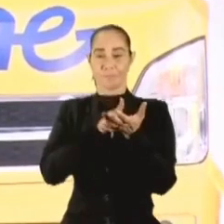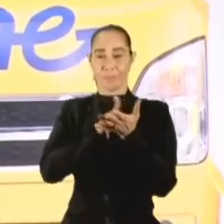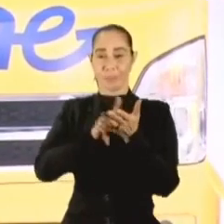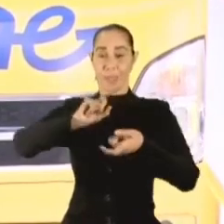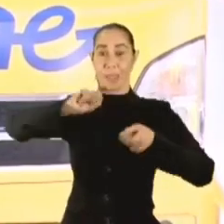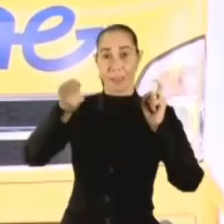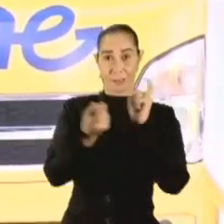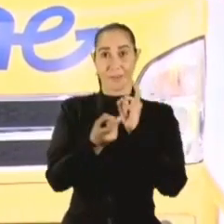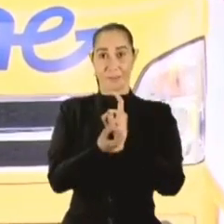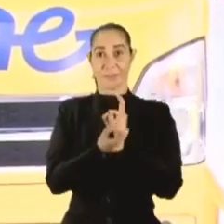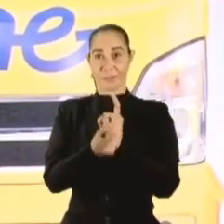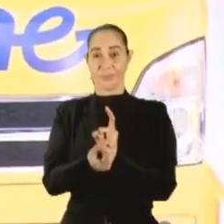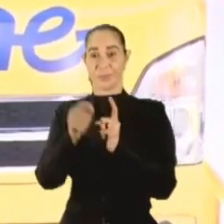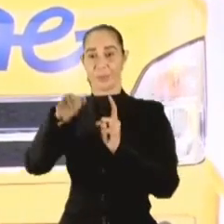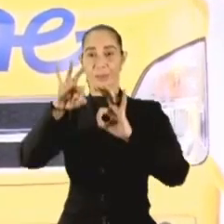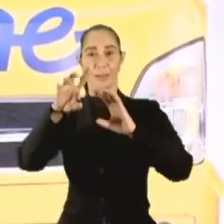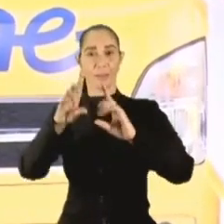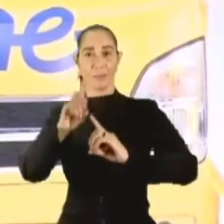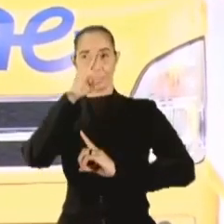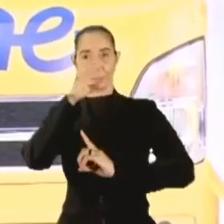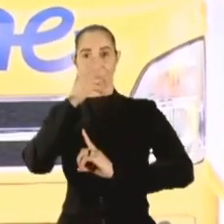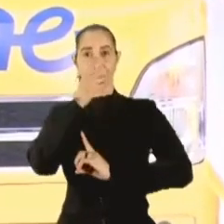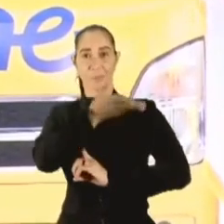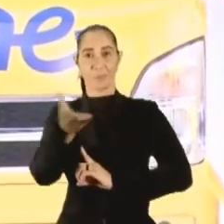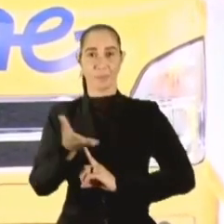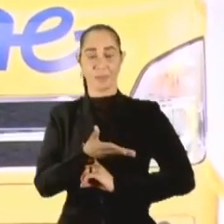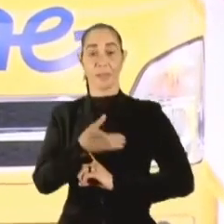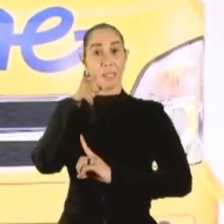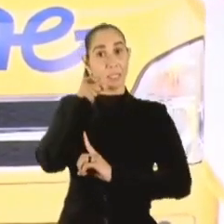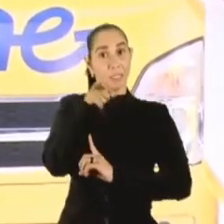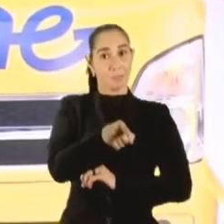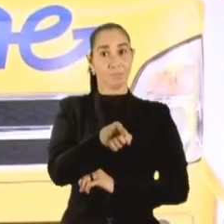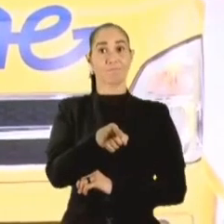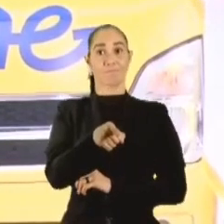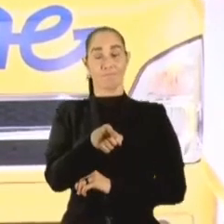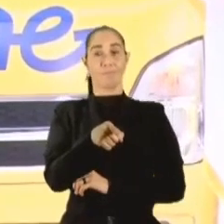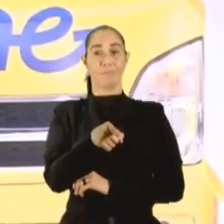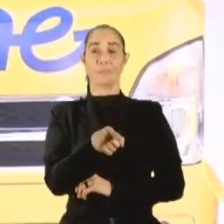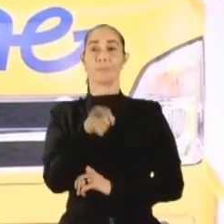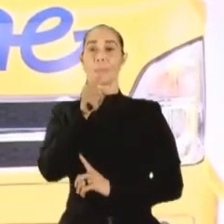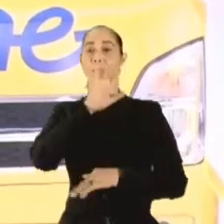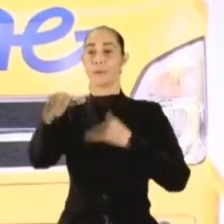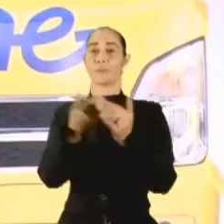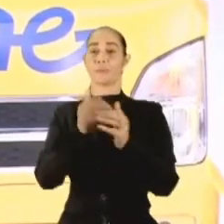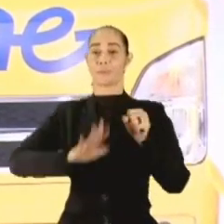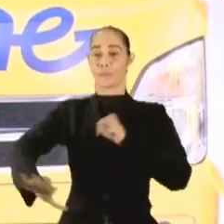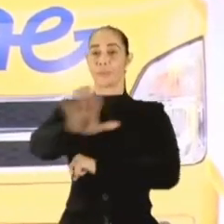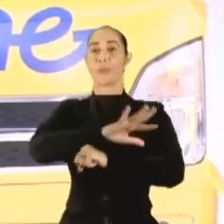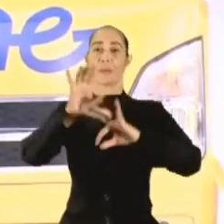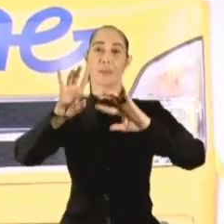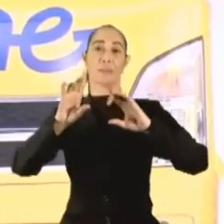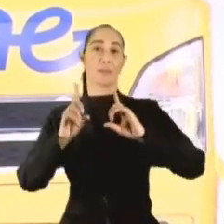transformación en la educación dominicana y eso es en todas las áreas de la